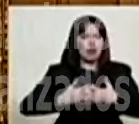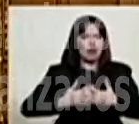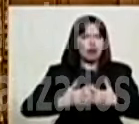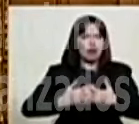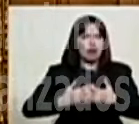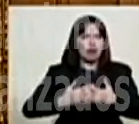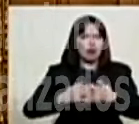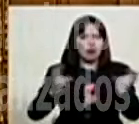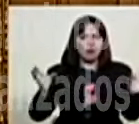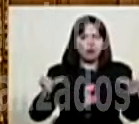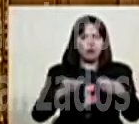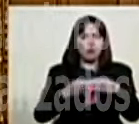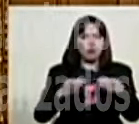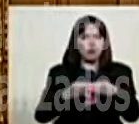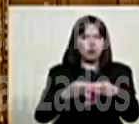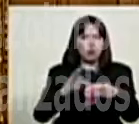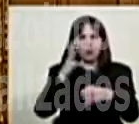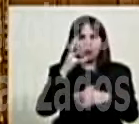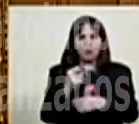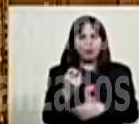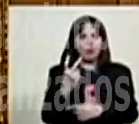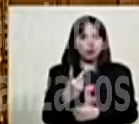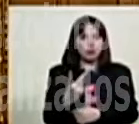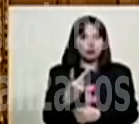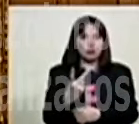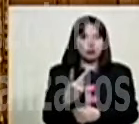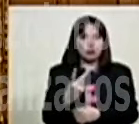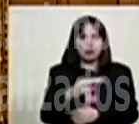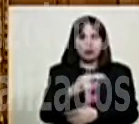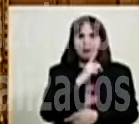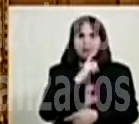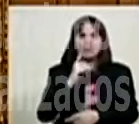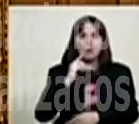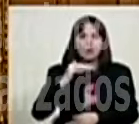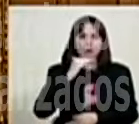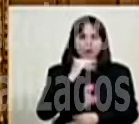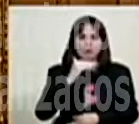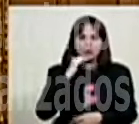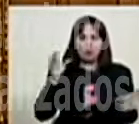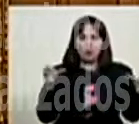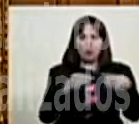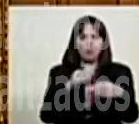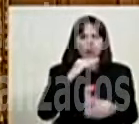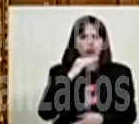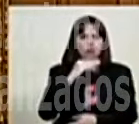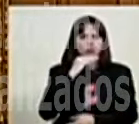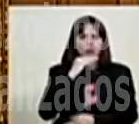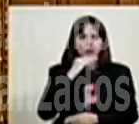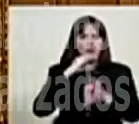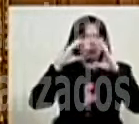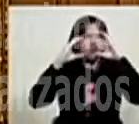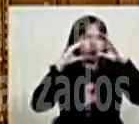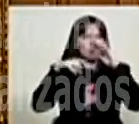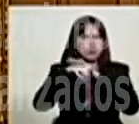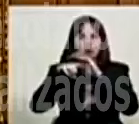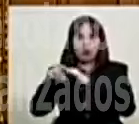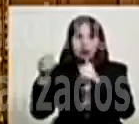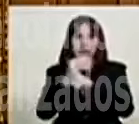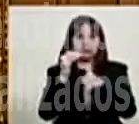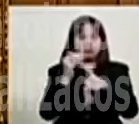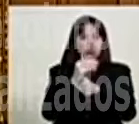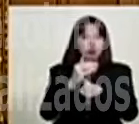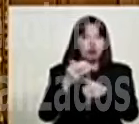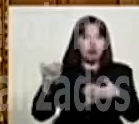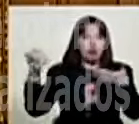Por el grupo número dos. Grupo Bravo. Llamado así, en las comunicaciones internas, del grupo